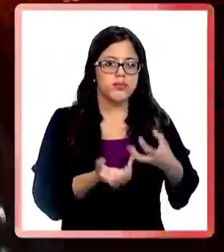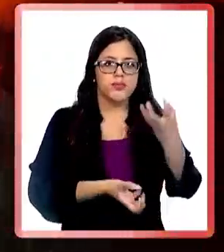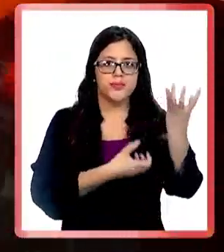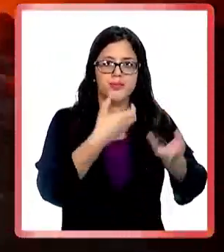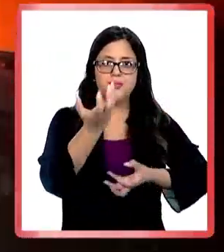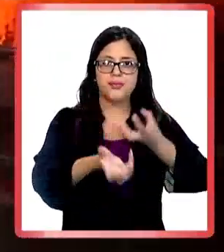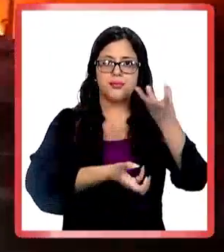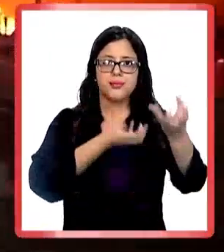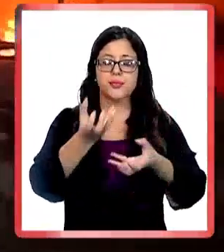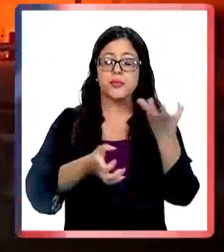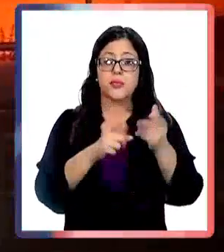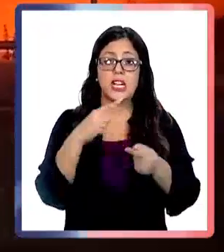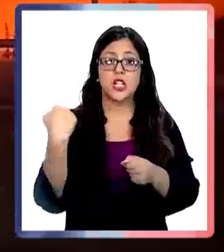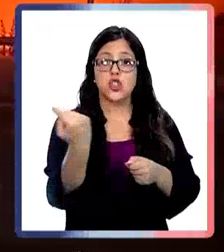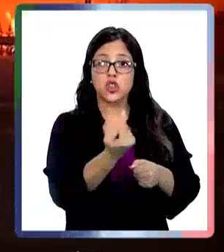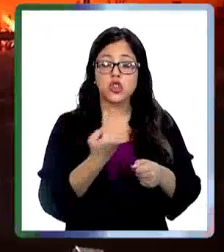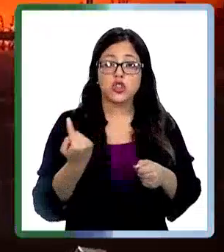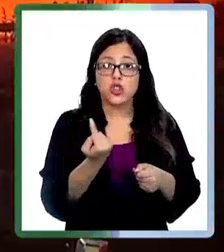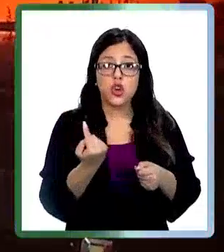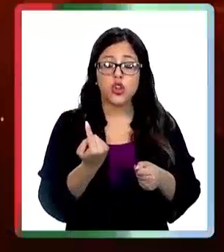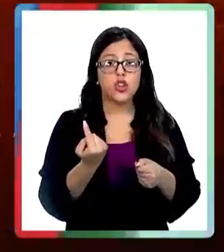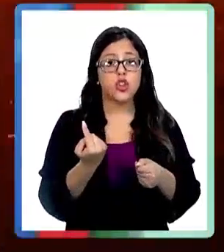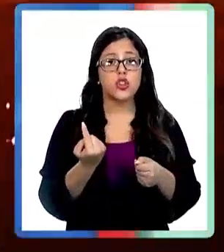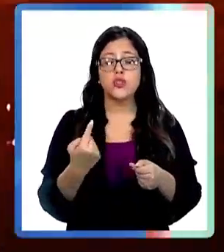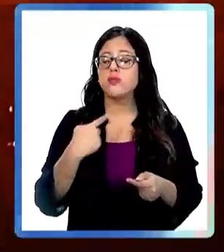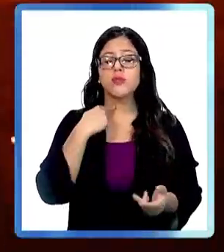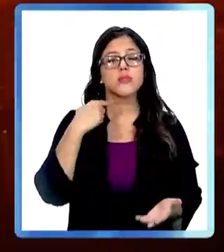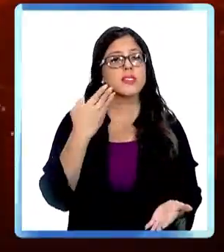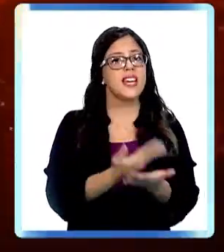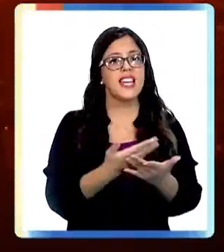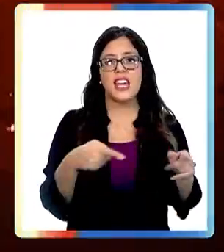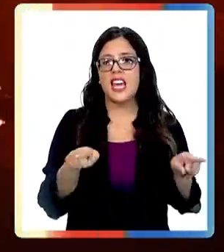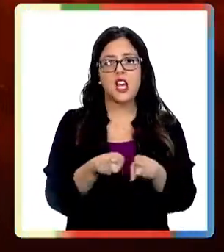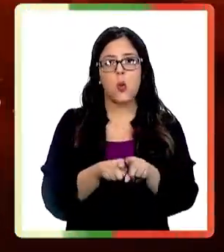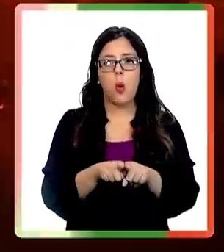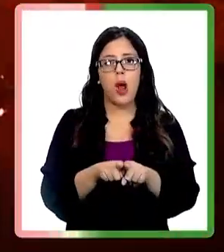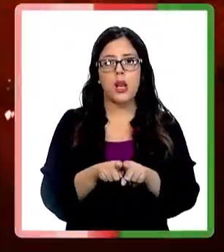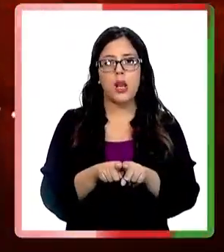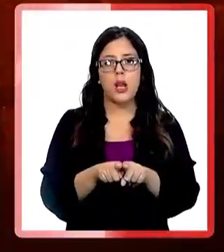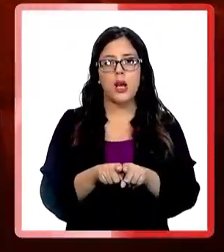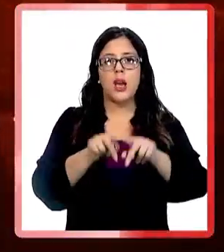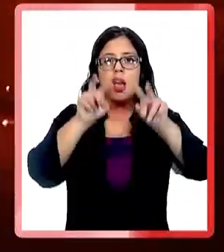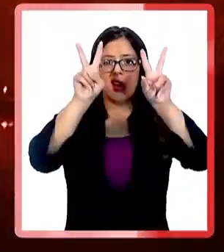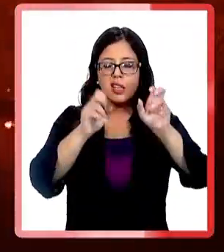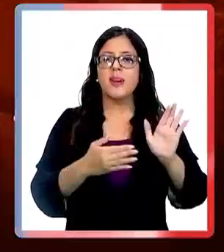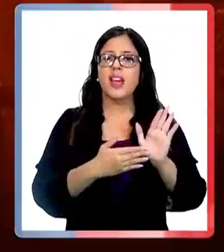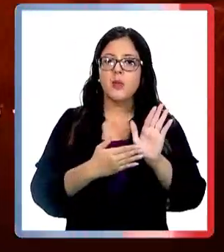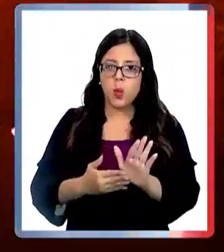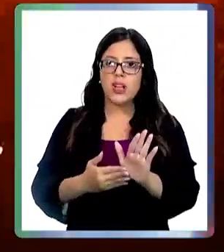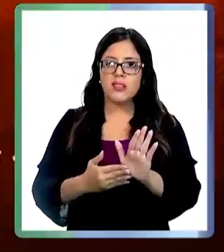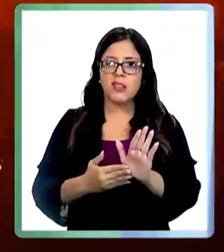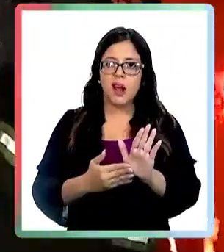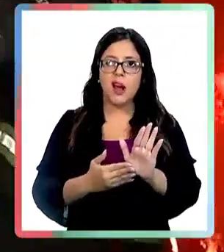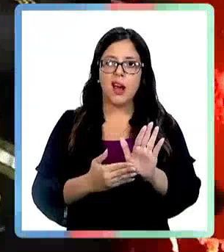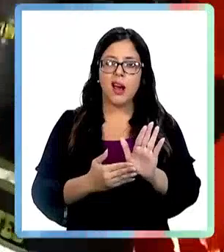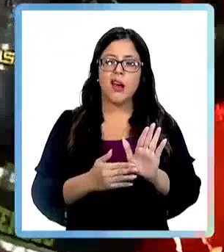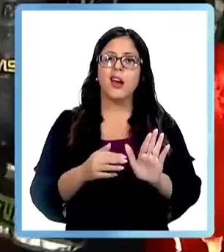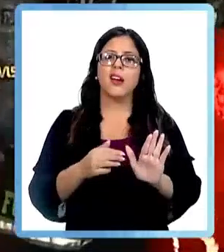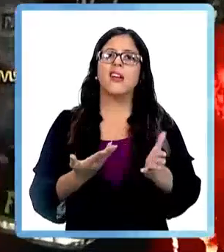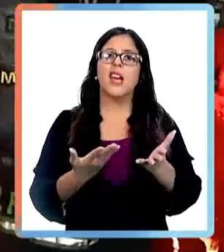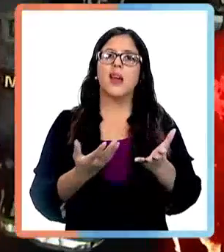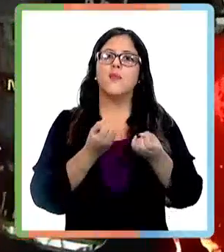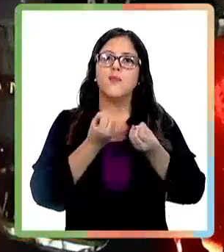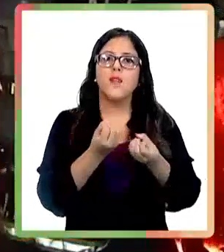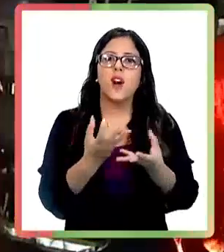en la generación de un incendio. Nosotros, en todos los casos, nos vamos a querellar. En aquellos casos en que se demuestre que hay